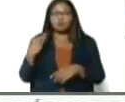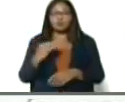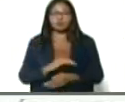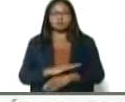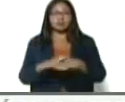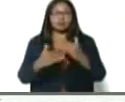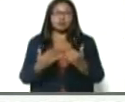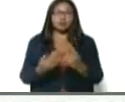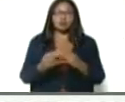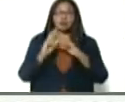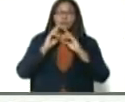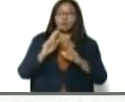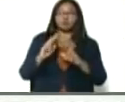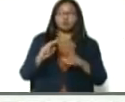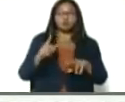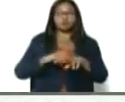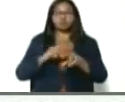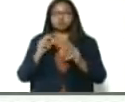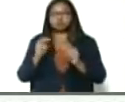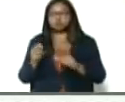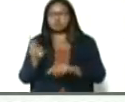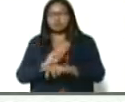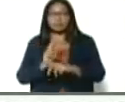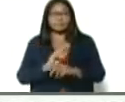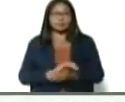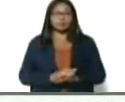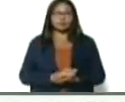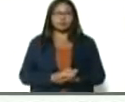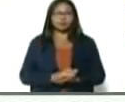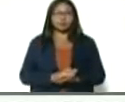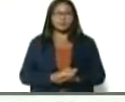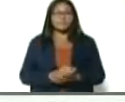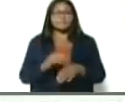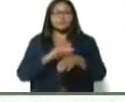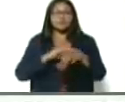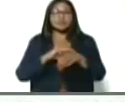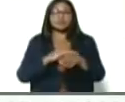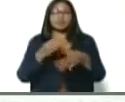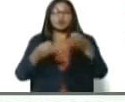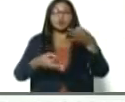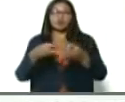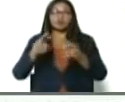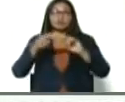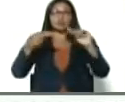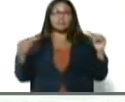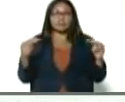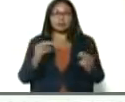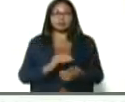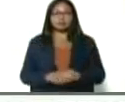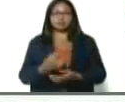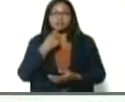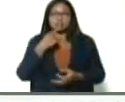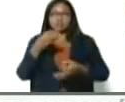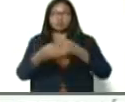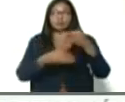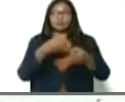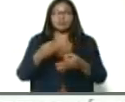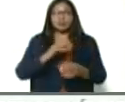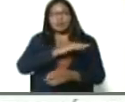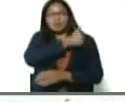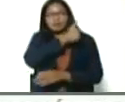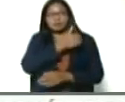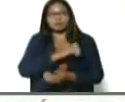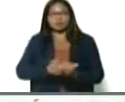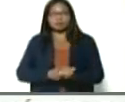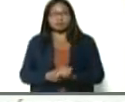me contestó en tiempo real, la almirante en jefe, la ministra de Interior, Justicia y Paz, me dice, comandante en jefe,